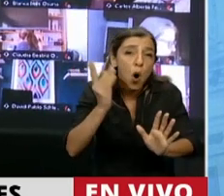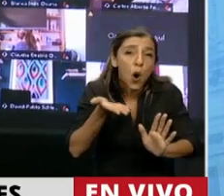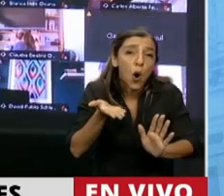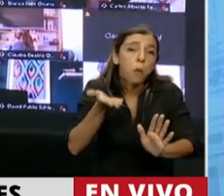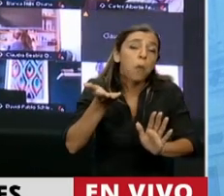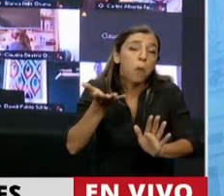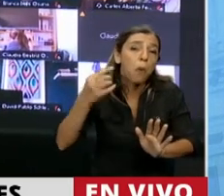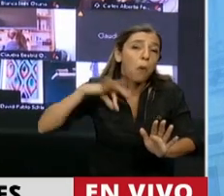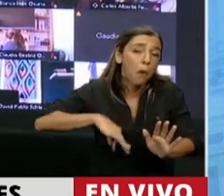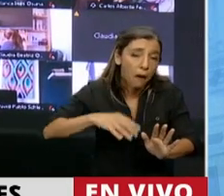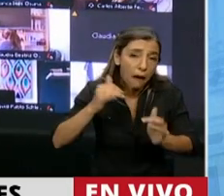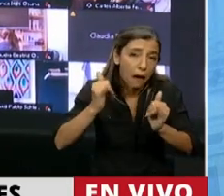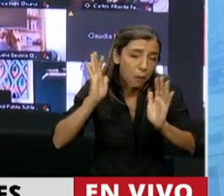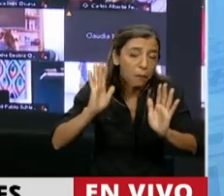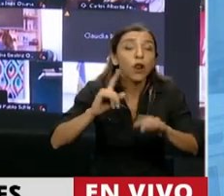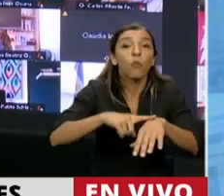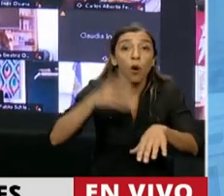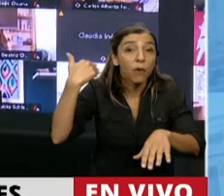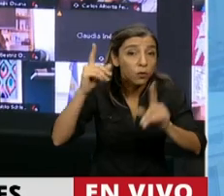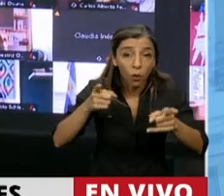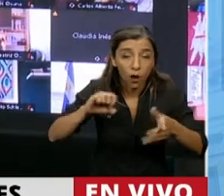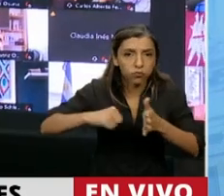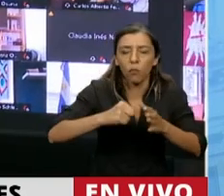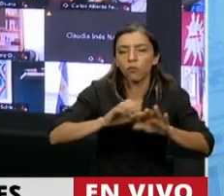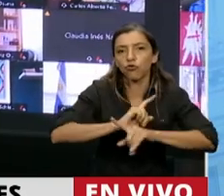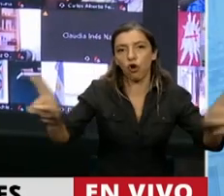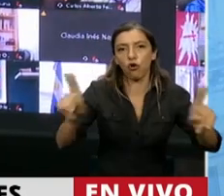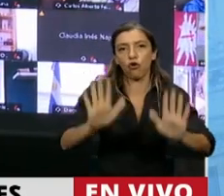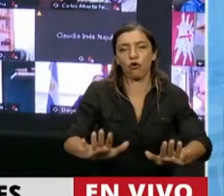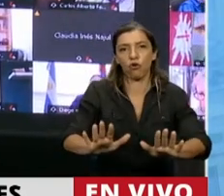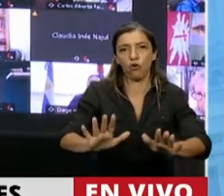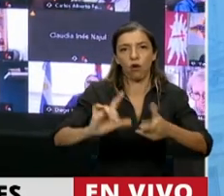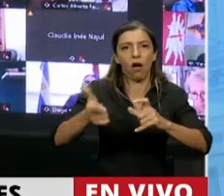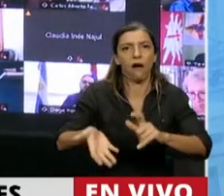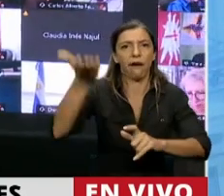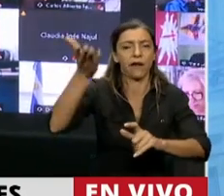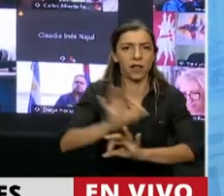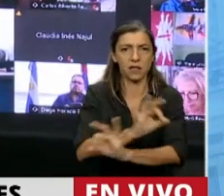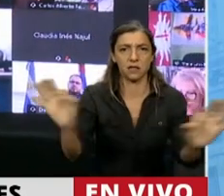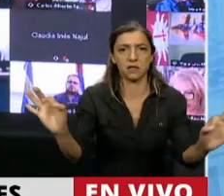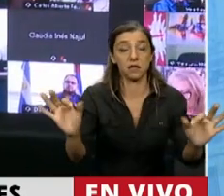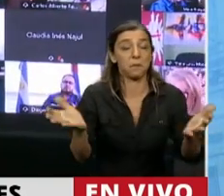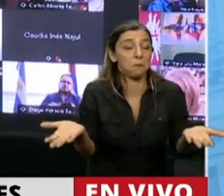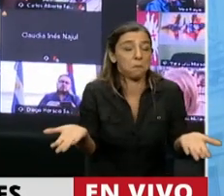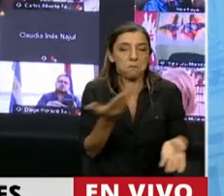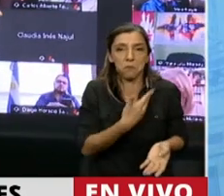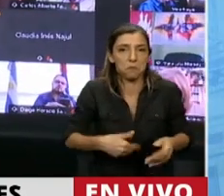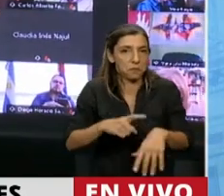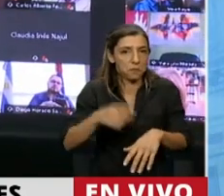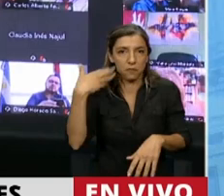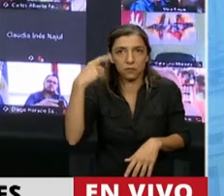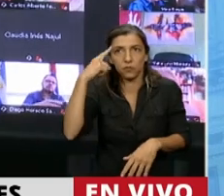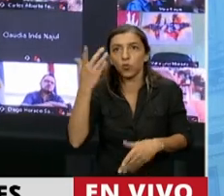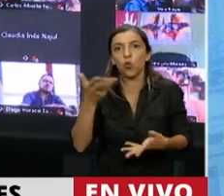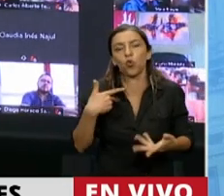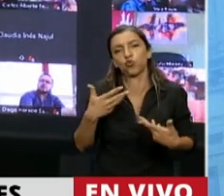que habían perdido jubiladas y jubilados. Pero no, el gobierno con ese criterio raro de solidaridad, donde el